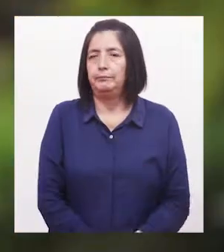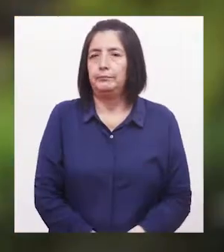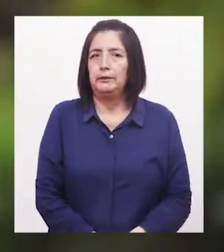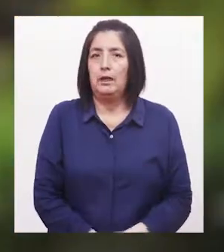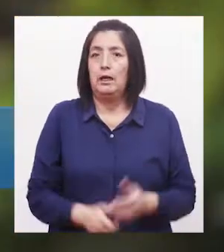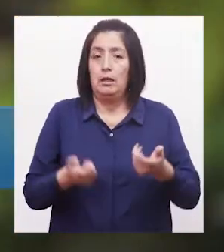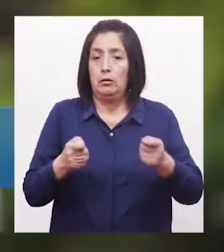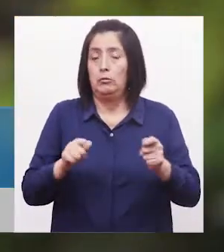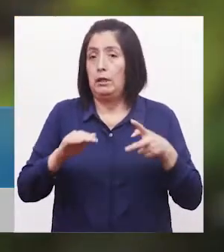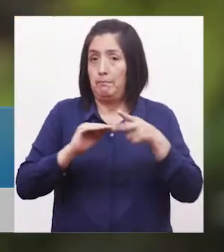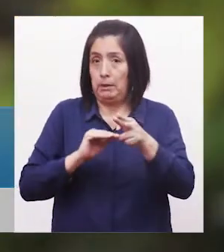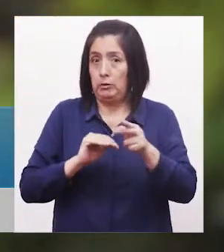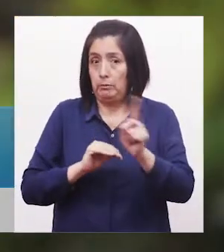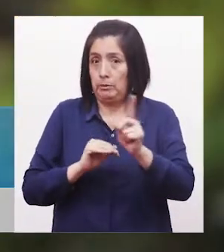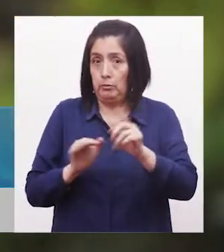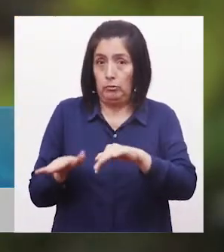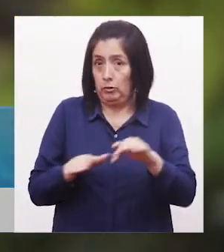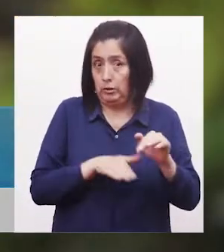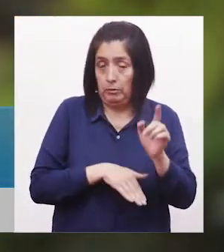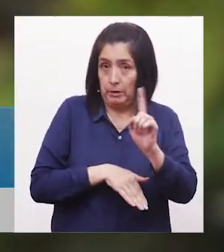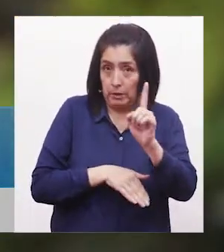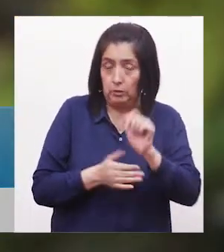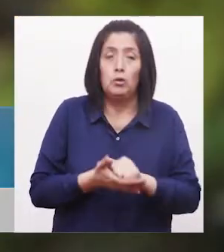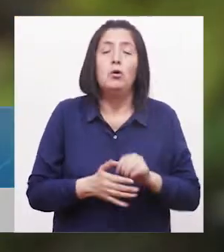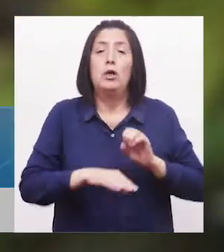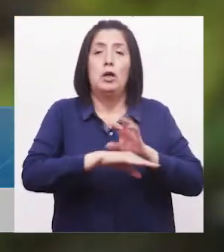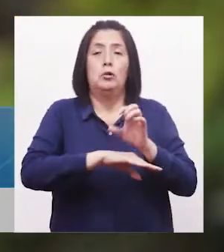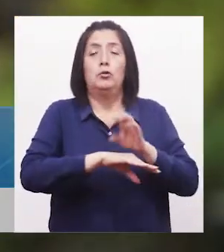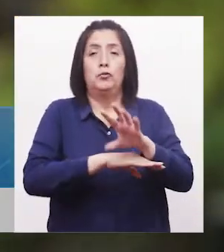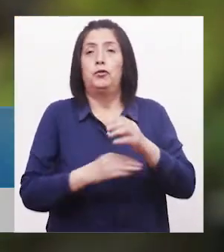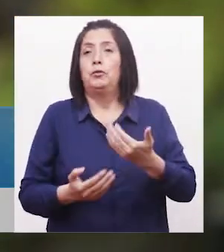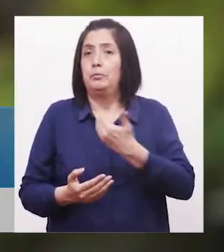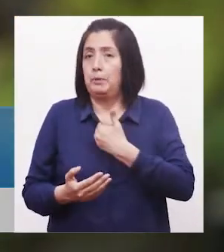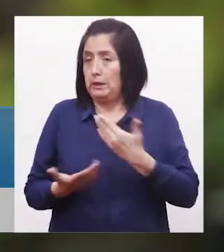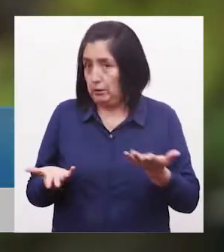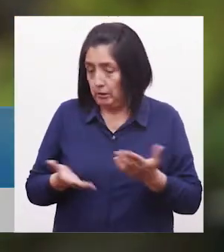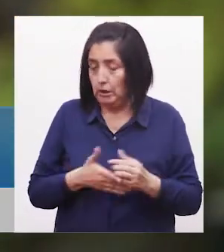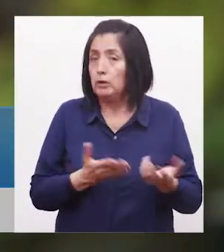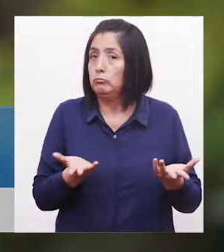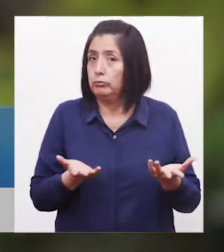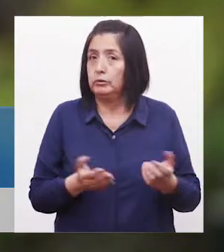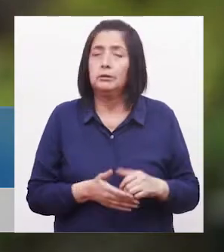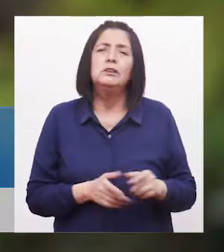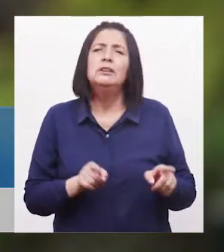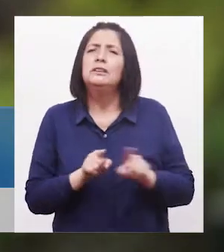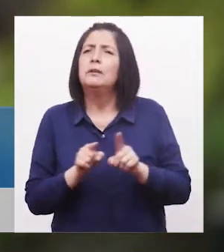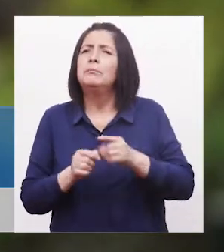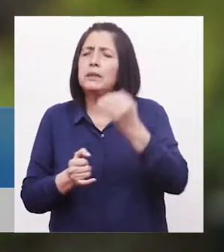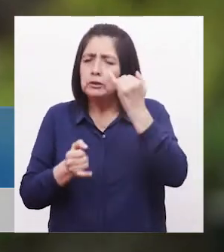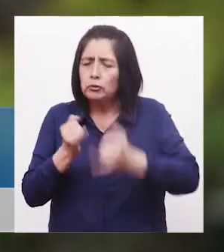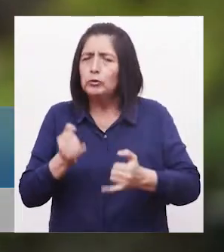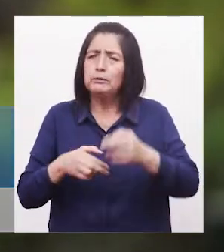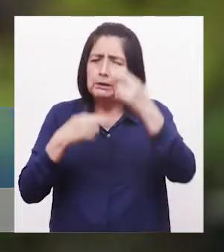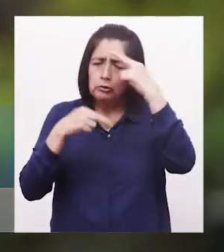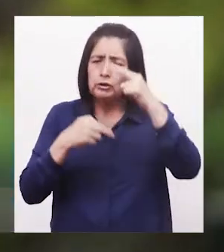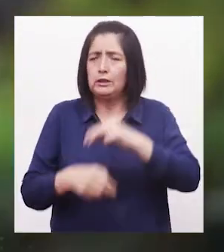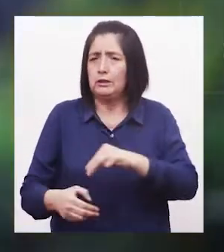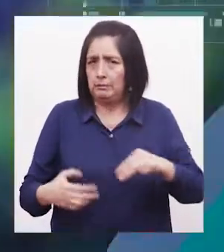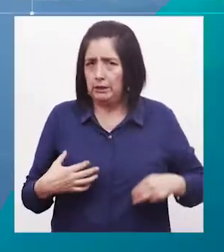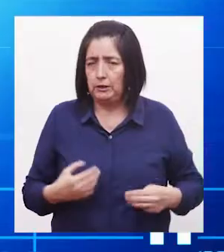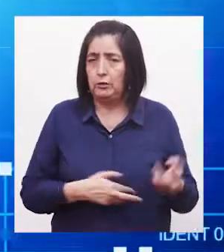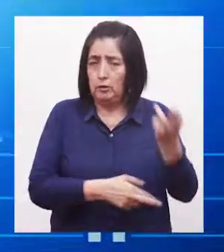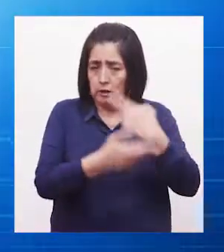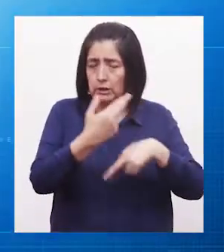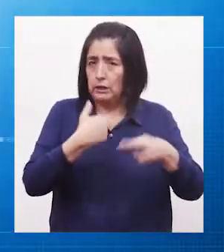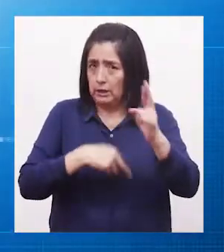Hacemos una pausa pero no te muevas Porque volveremos con algunos consejos para tener un tránsito seguro Además te traeremos las últimas noticias del sector Volvemos